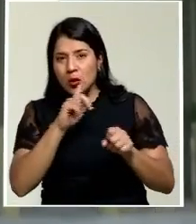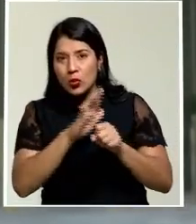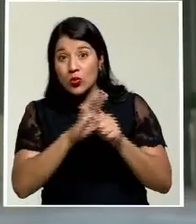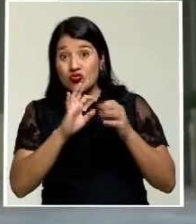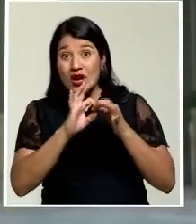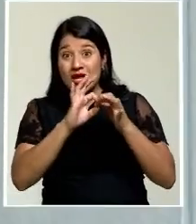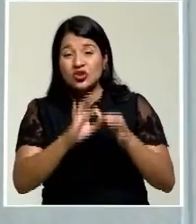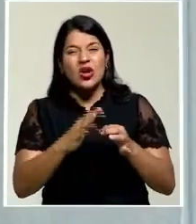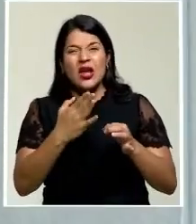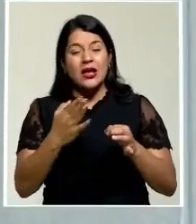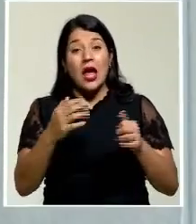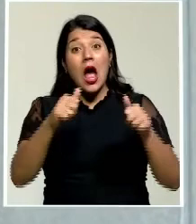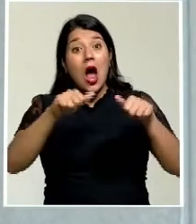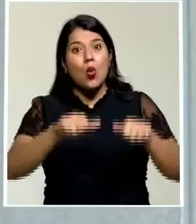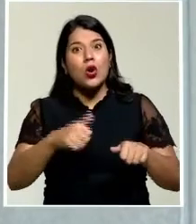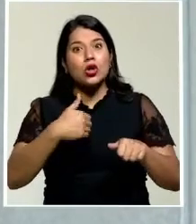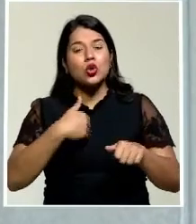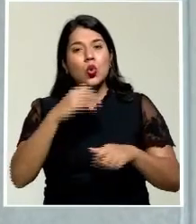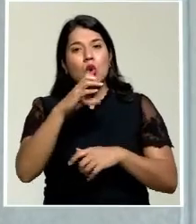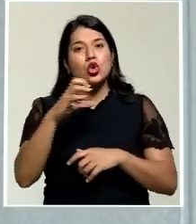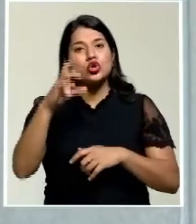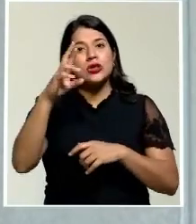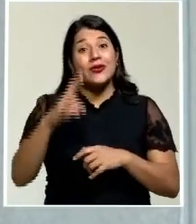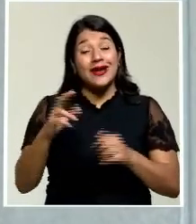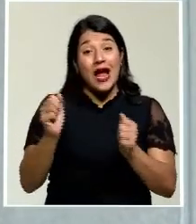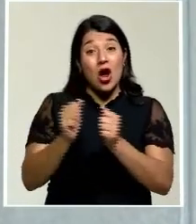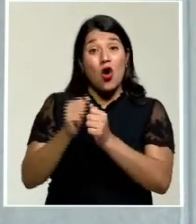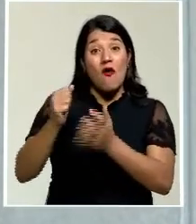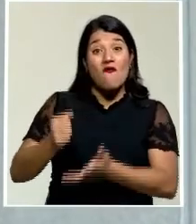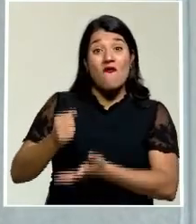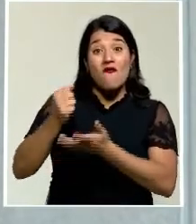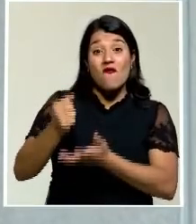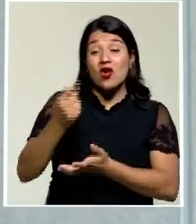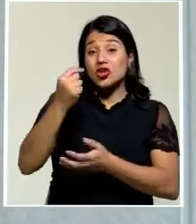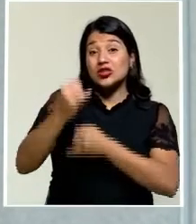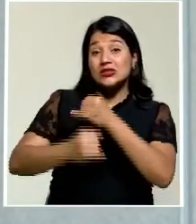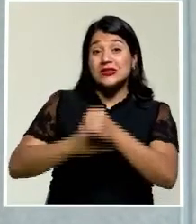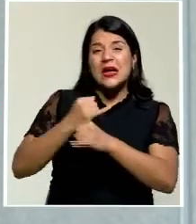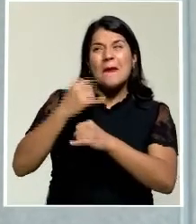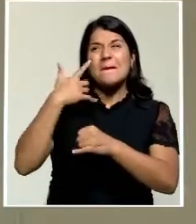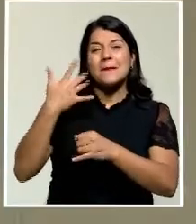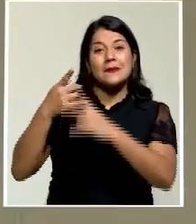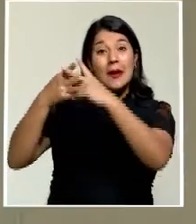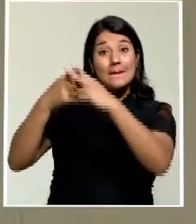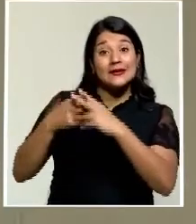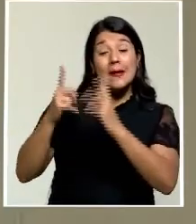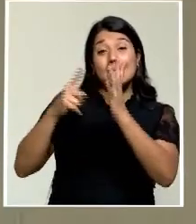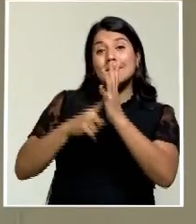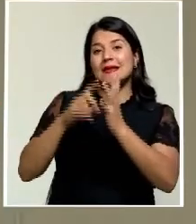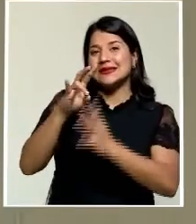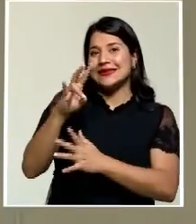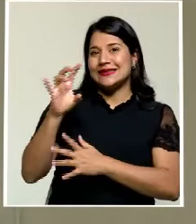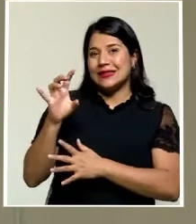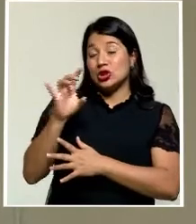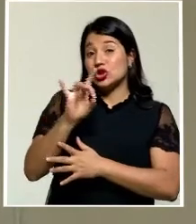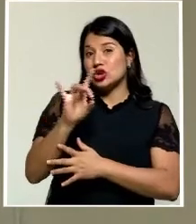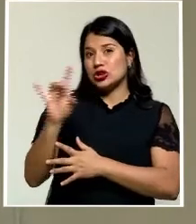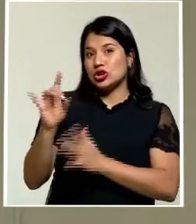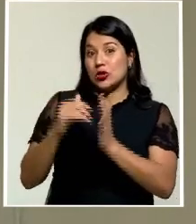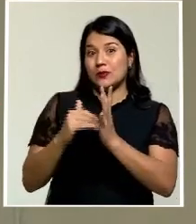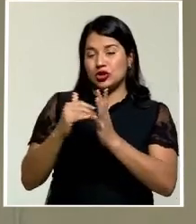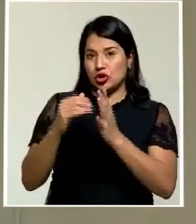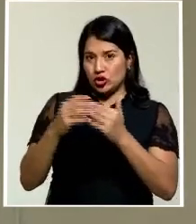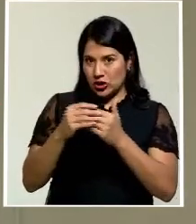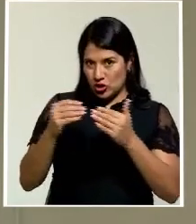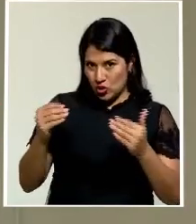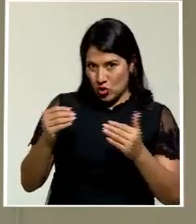acuerdo que tomó el país con la organización para adquirir un crédito de 1.778 millones de dólares. En este primer análisis,